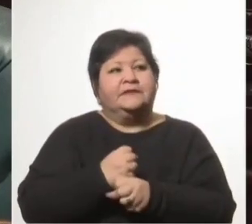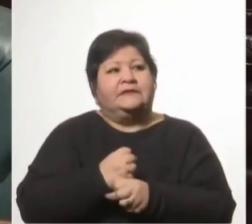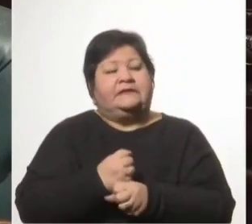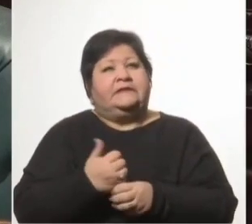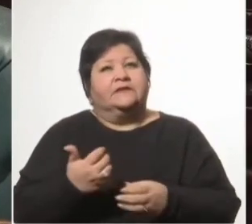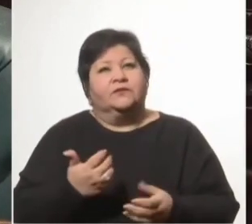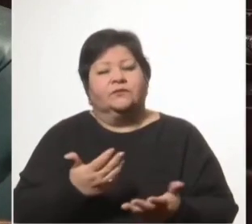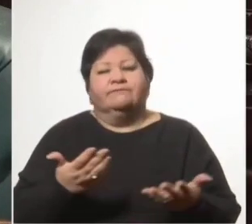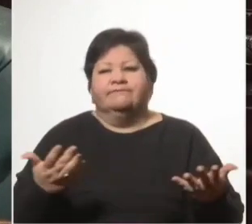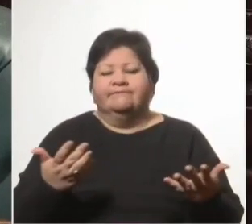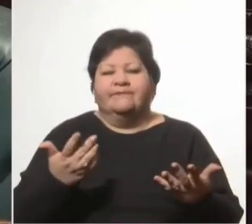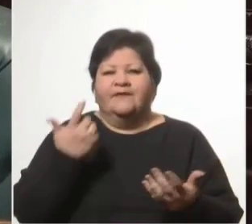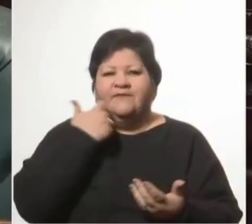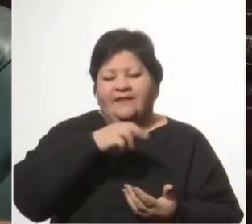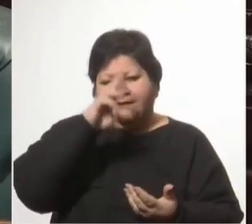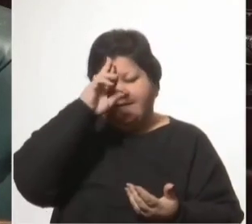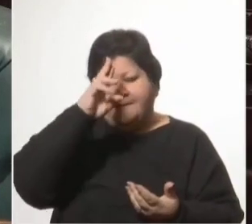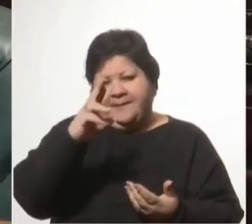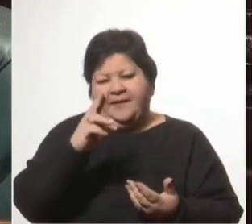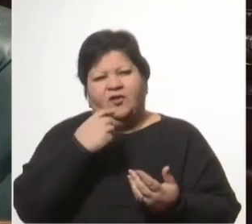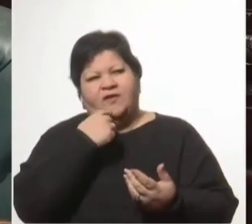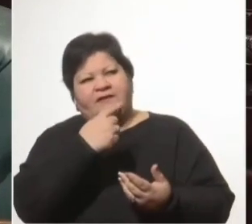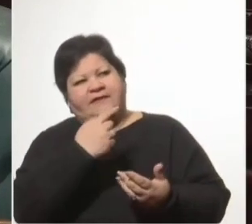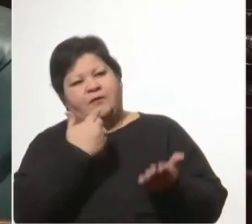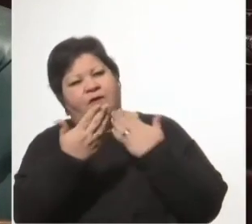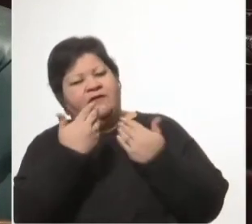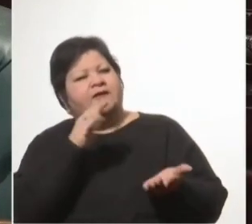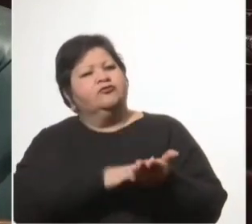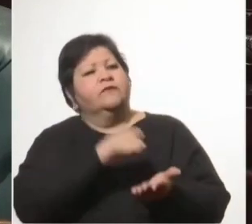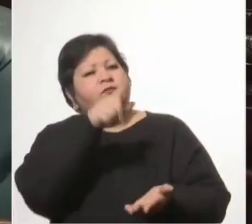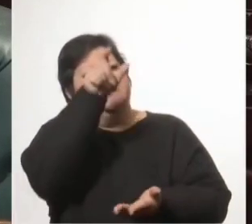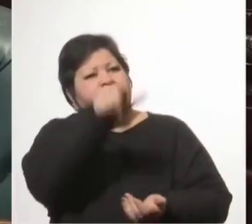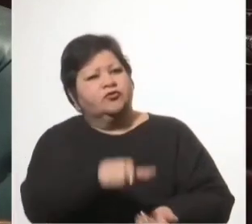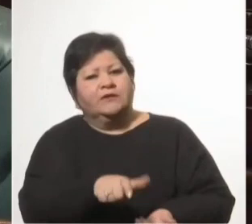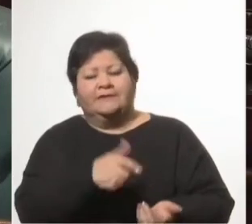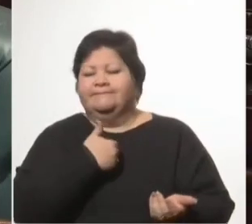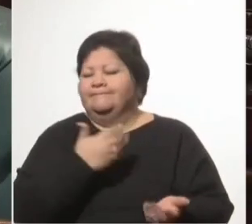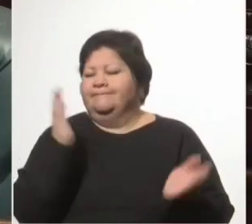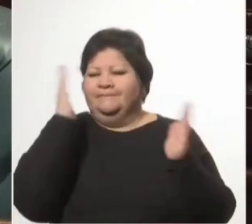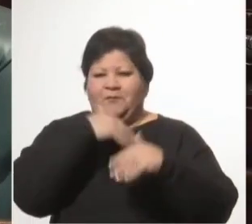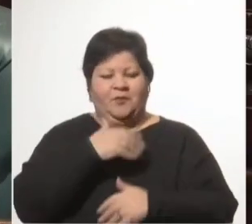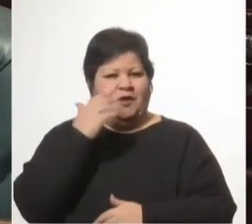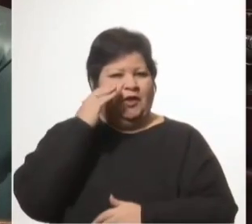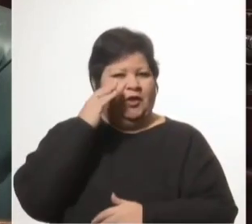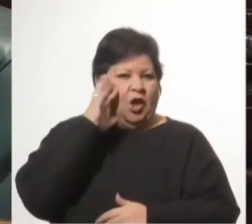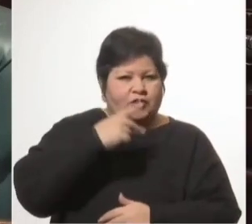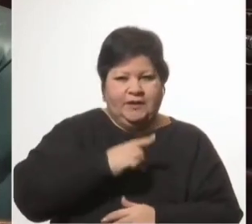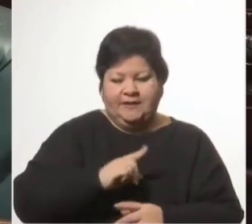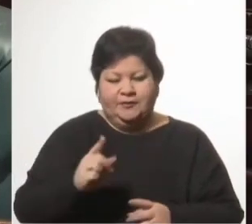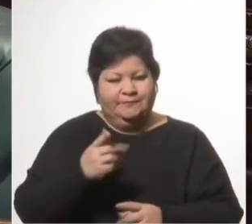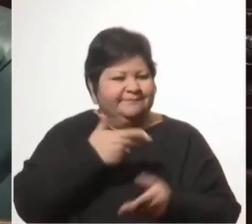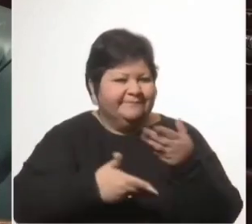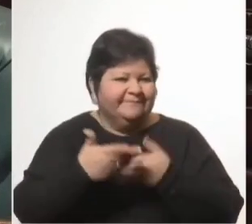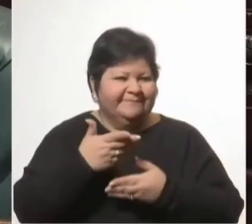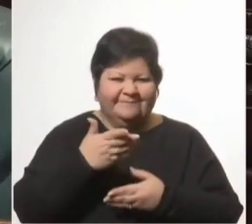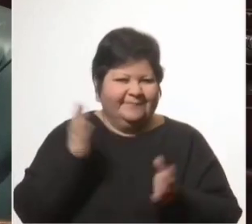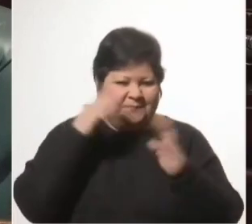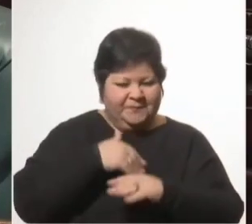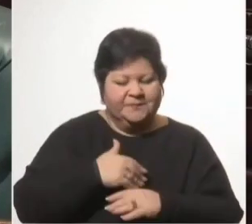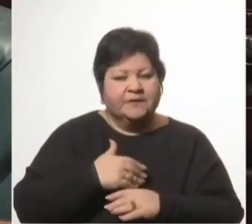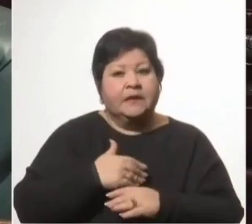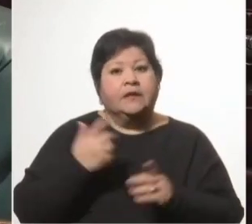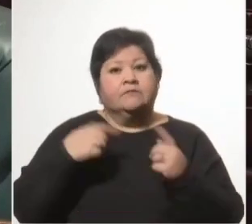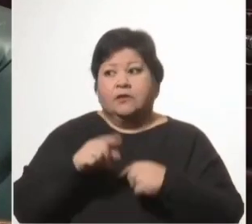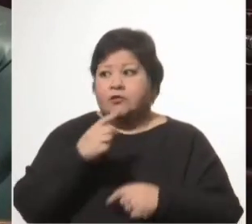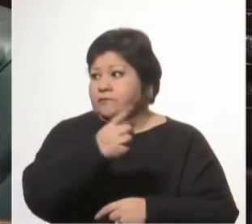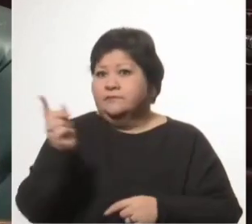de mi parte referirme a sus dimensiones personales, dado que no tuve el privilegio de interactuar con él. Pero todos quienes